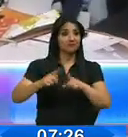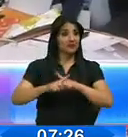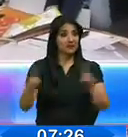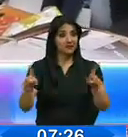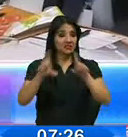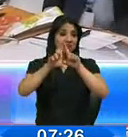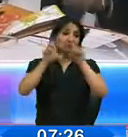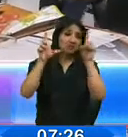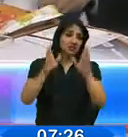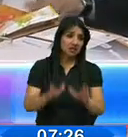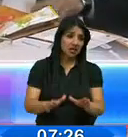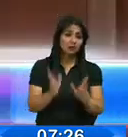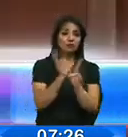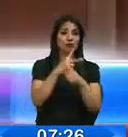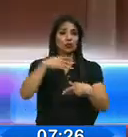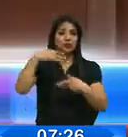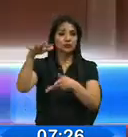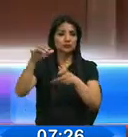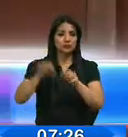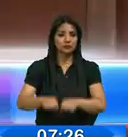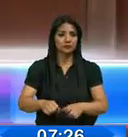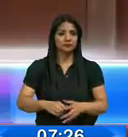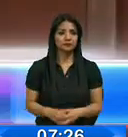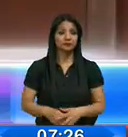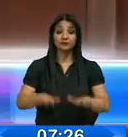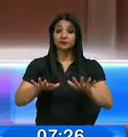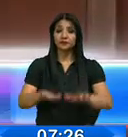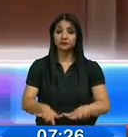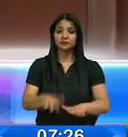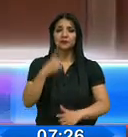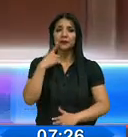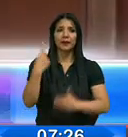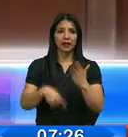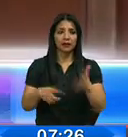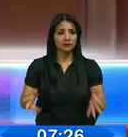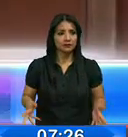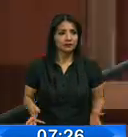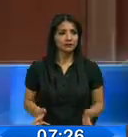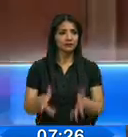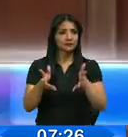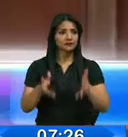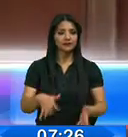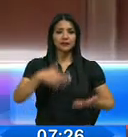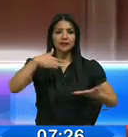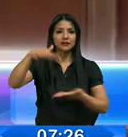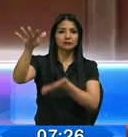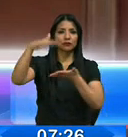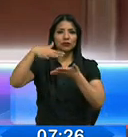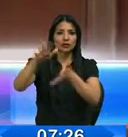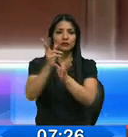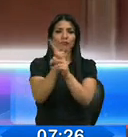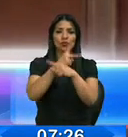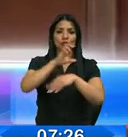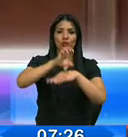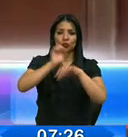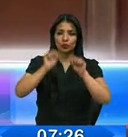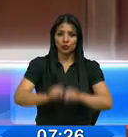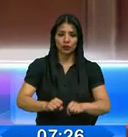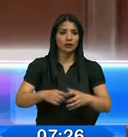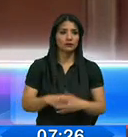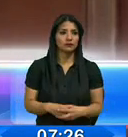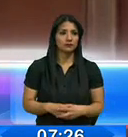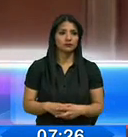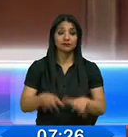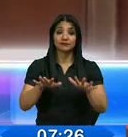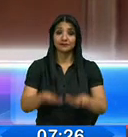compradores y exportadores. Vemos que es un espacio adecuado para impulsar las exportaciones ecuatorianas. Pretendemos desde el